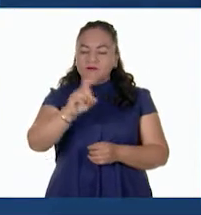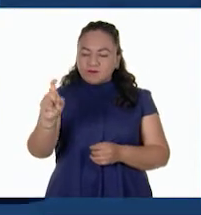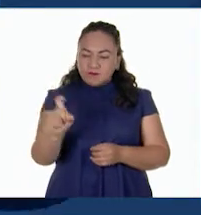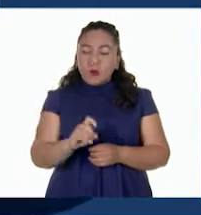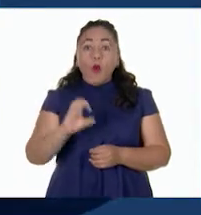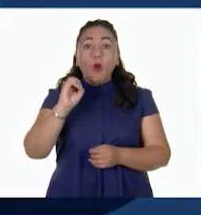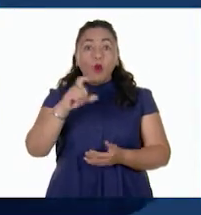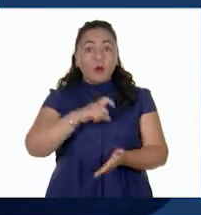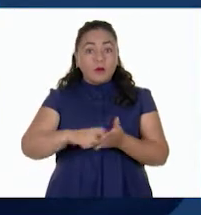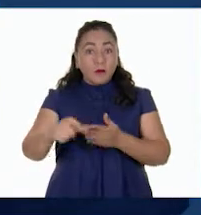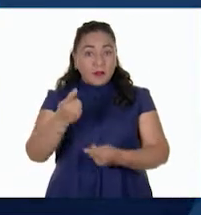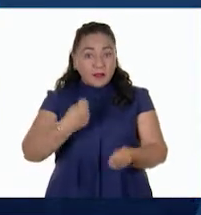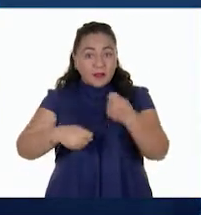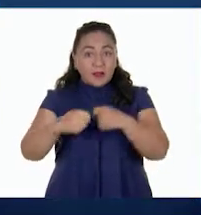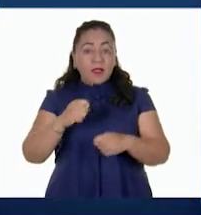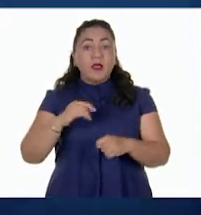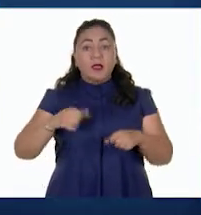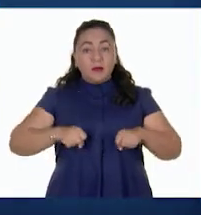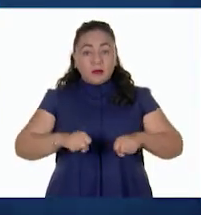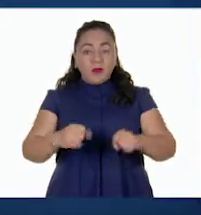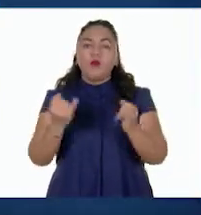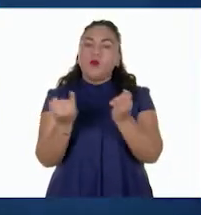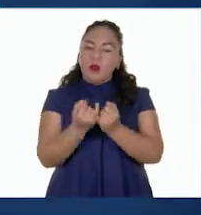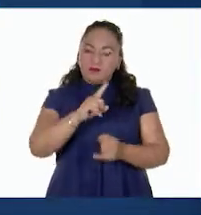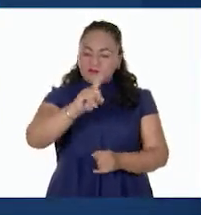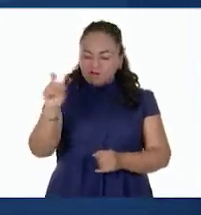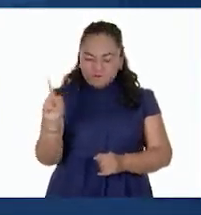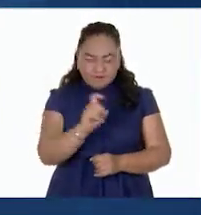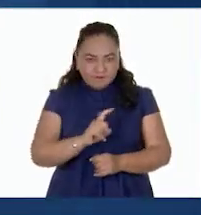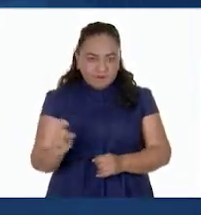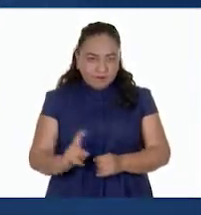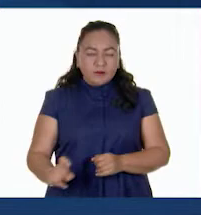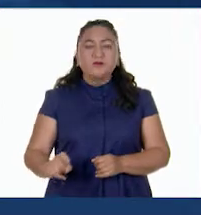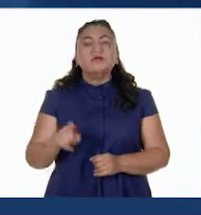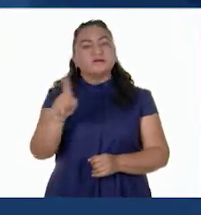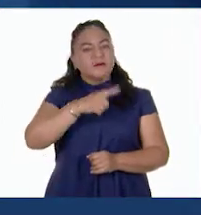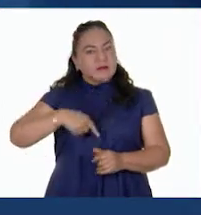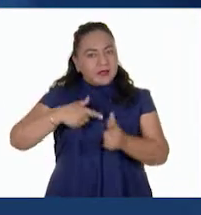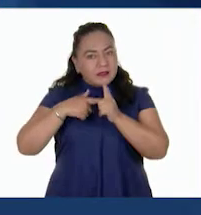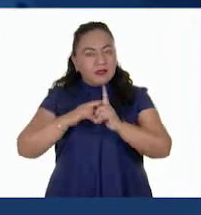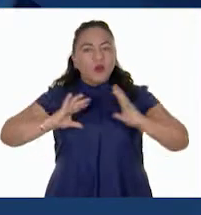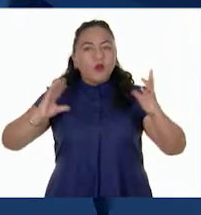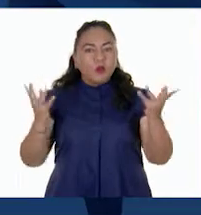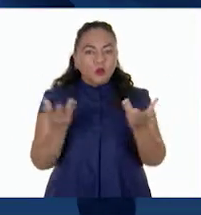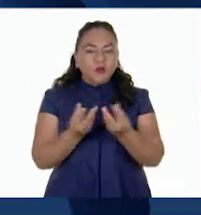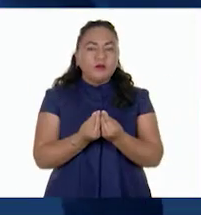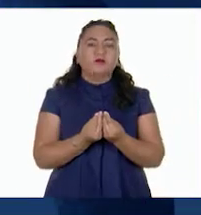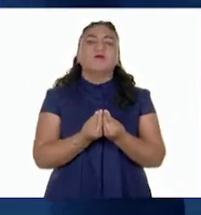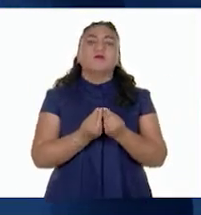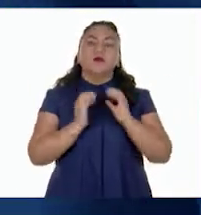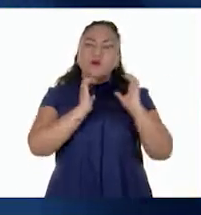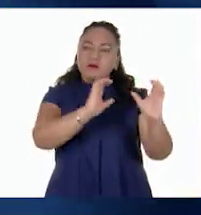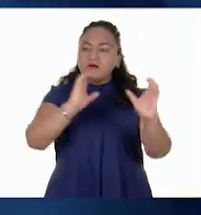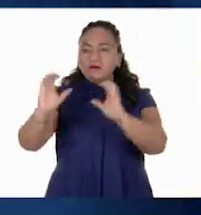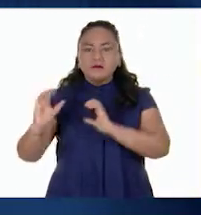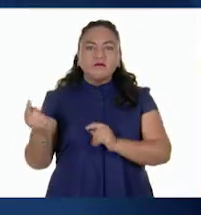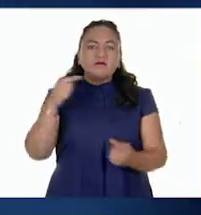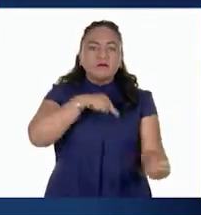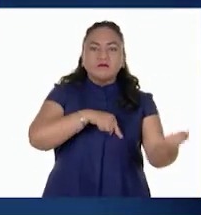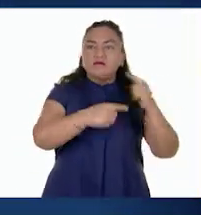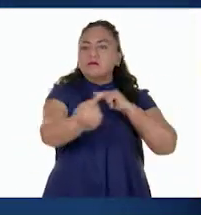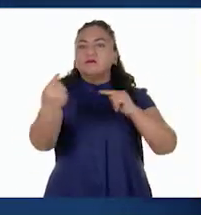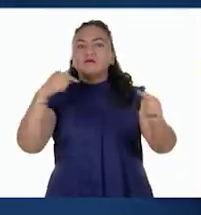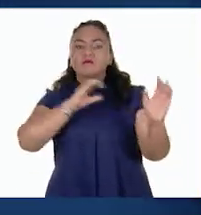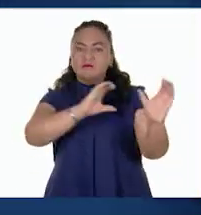las cosas que compres en la tienda o en el supermercado. Sigamos luchando juntos contra este virus cuidándonos los